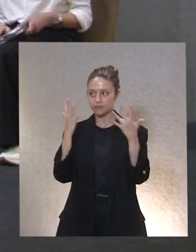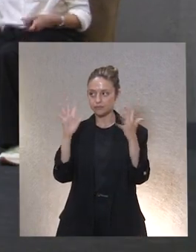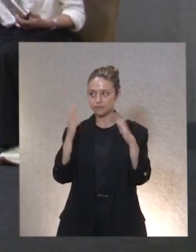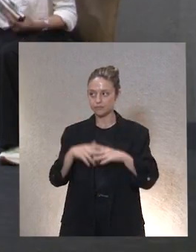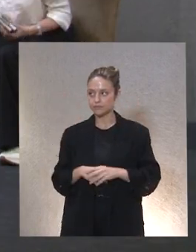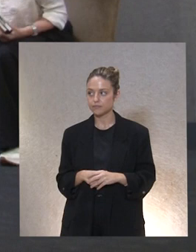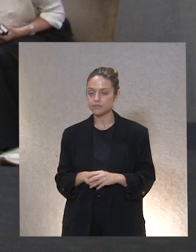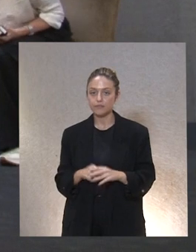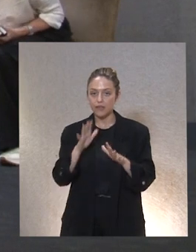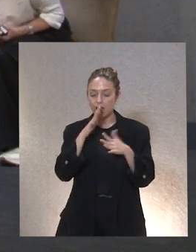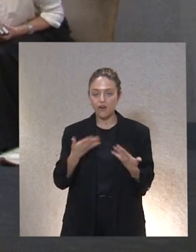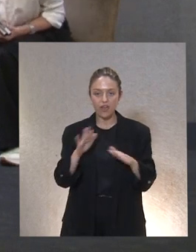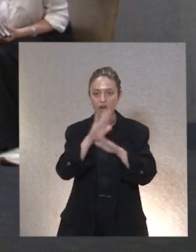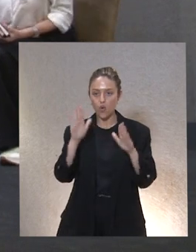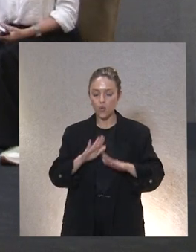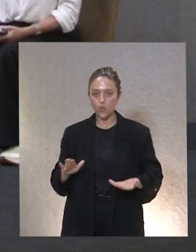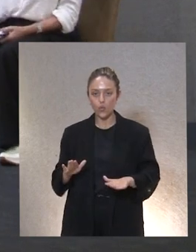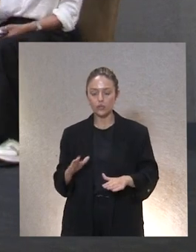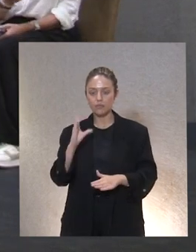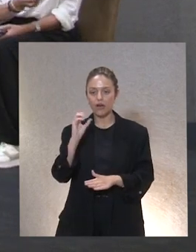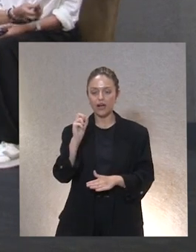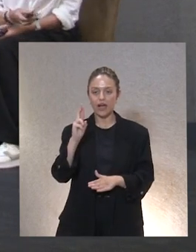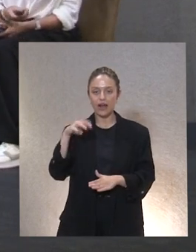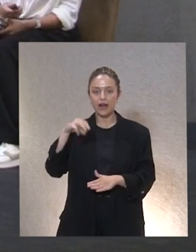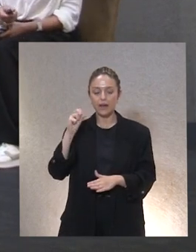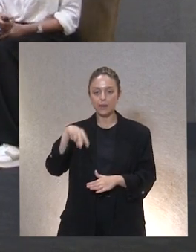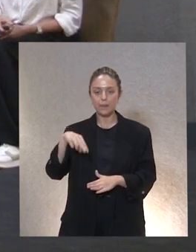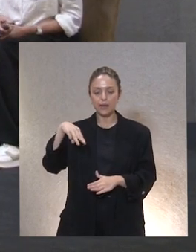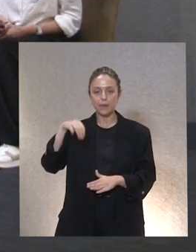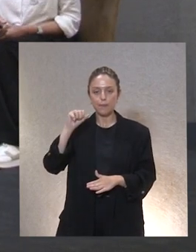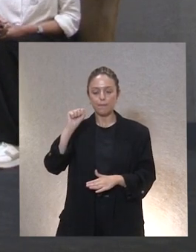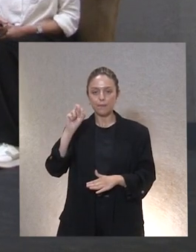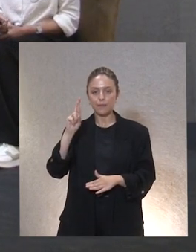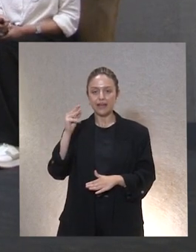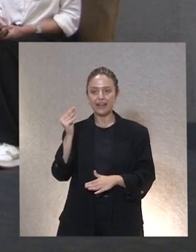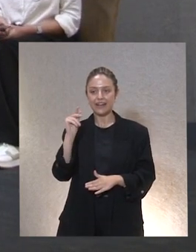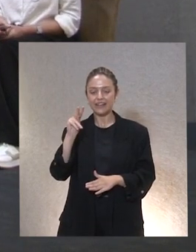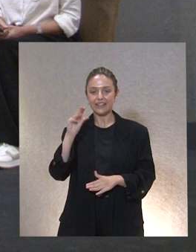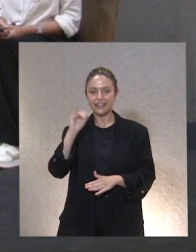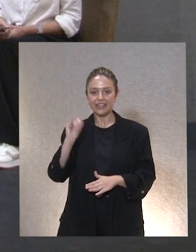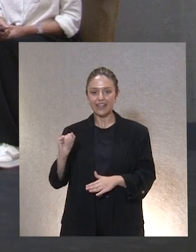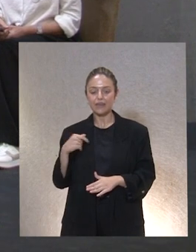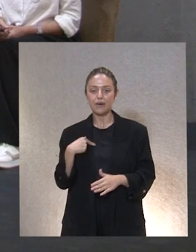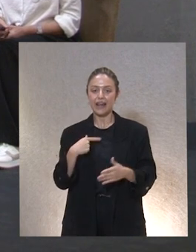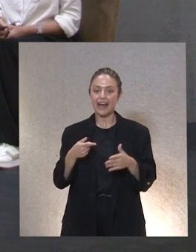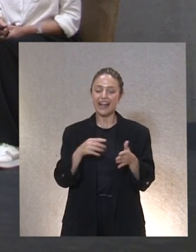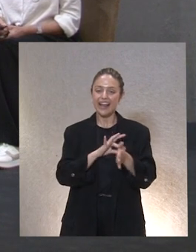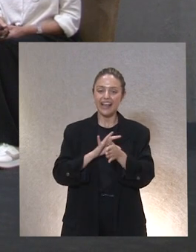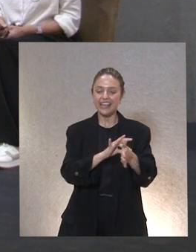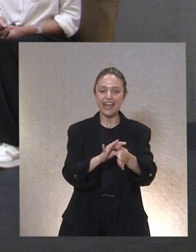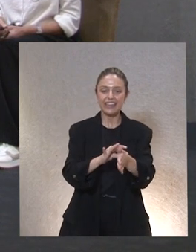Bueno y ahora finalmente le damos la palabra a Carmen Márquez que es del equipo de trabajo para la elaboración de la guía de interpretación vital